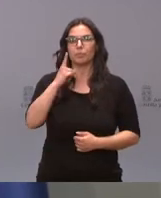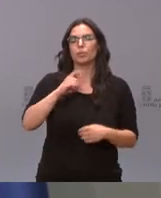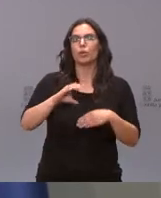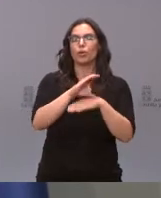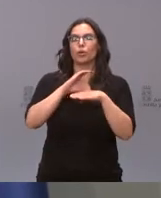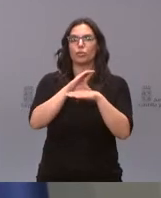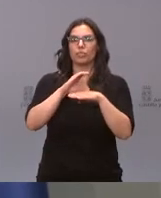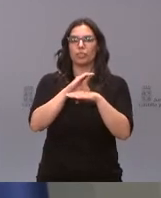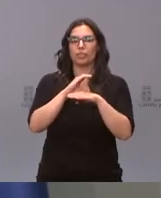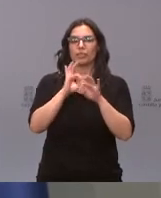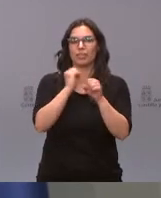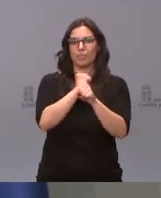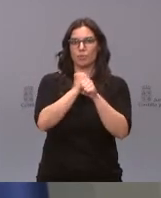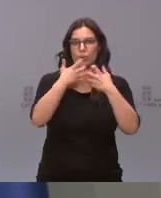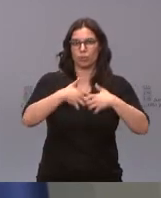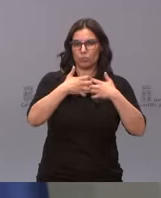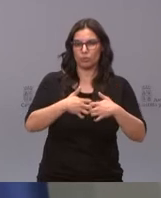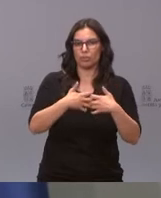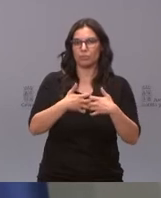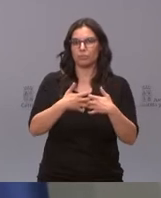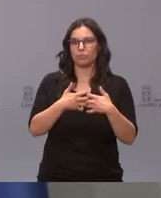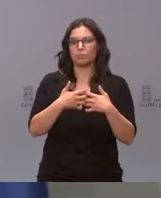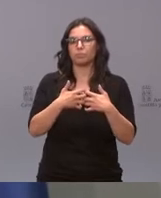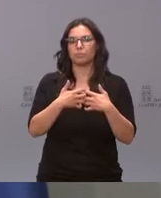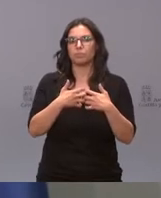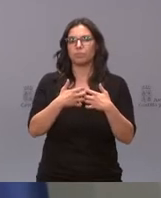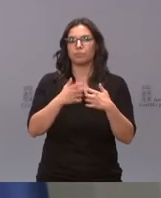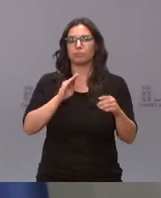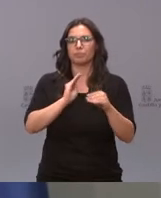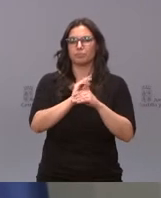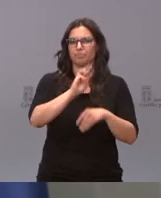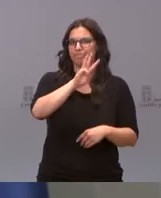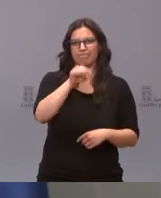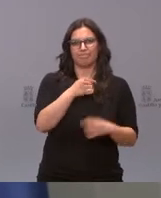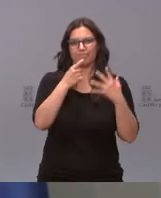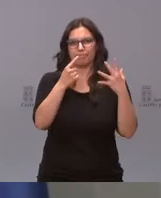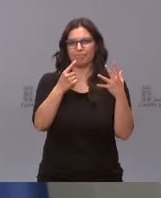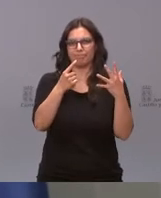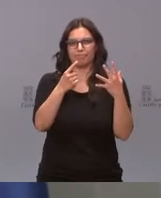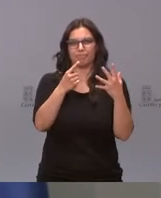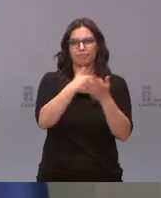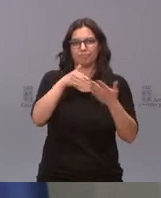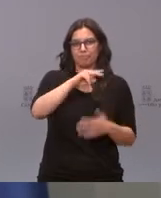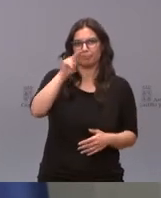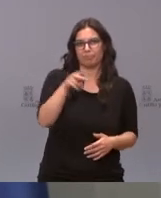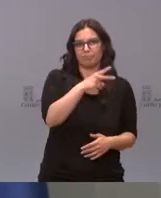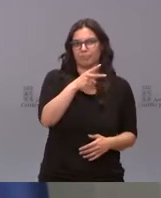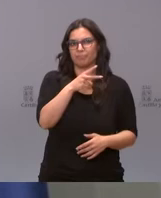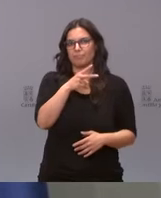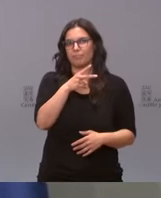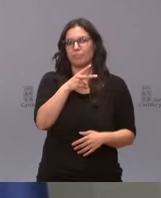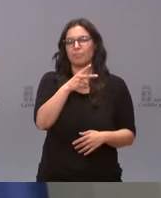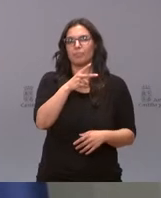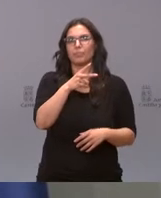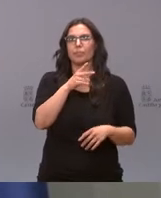de Empleo e Industria destina 3,6 millones de euros para la creación de 360